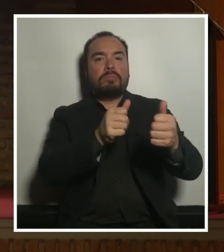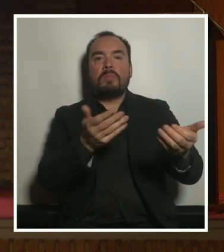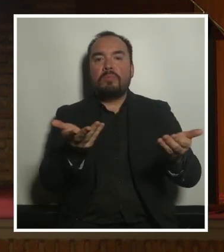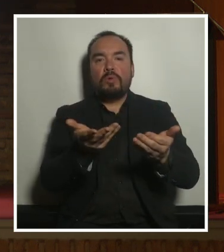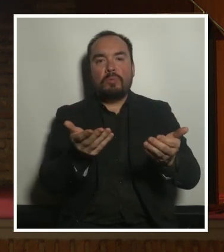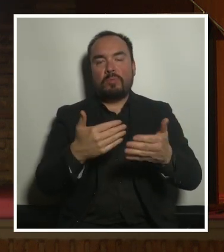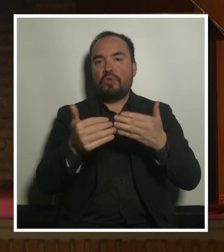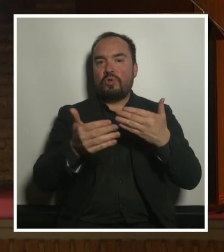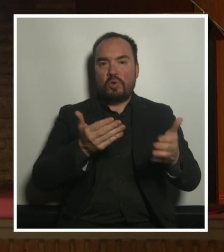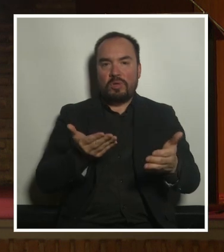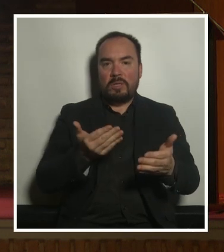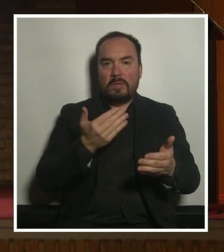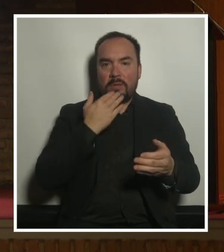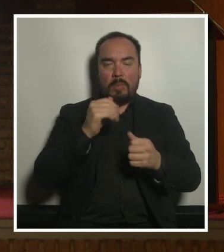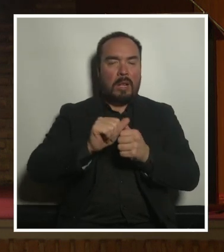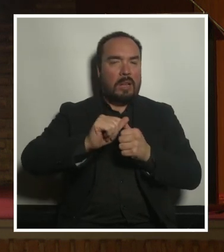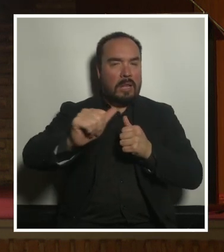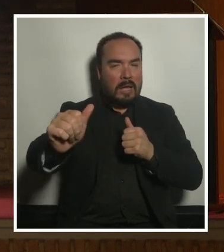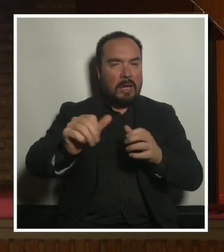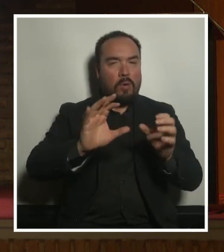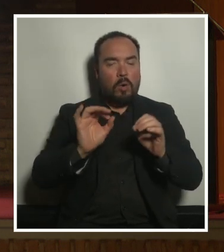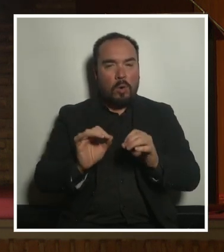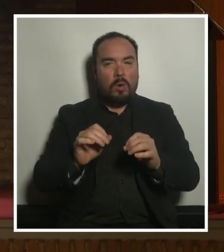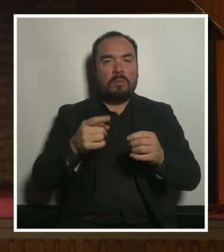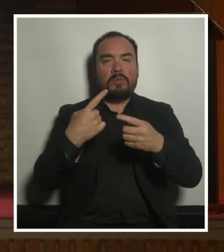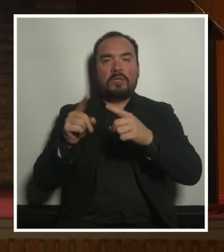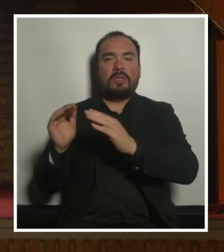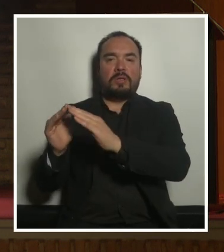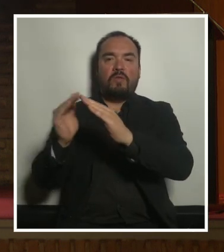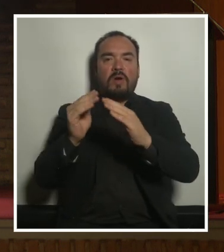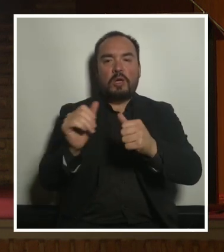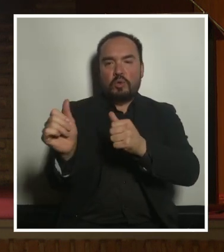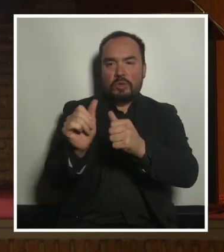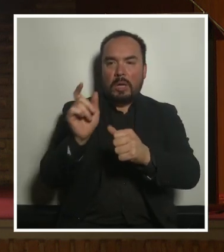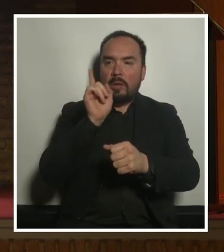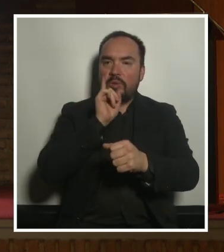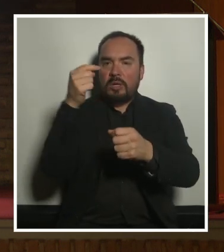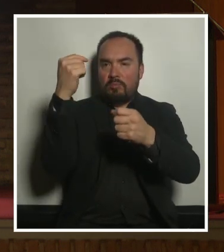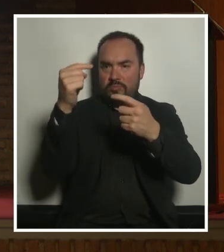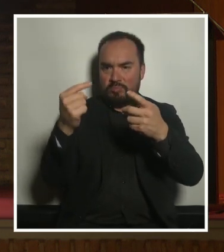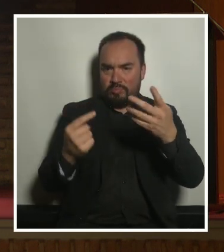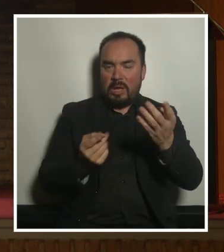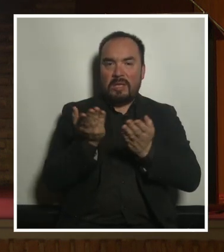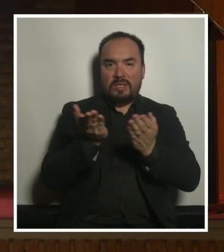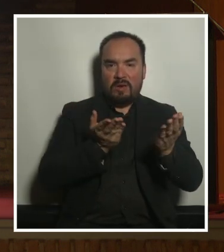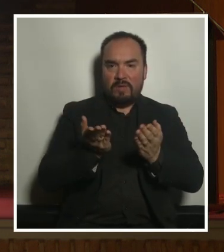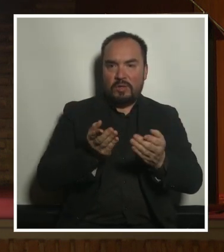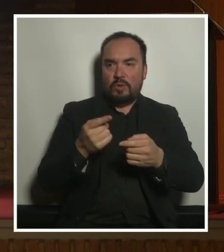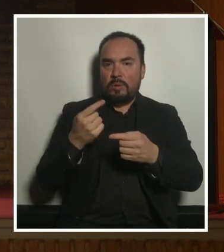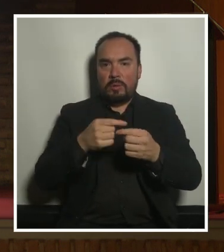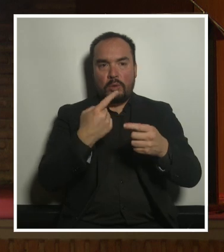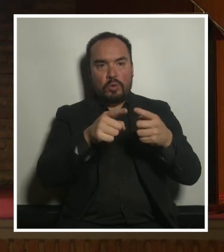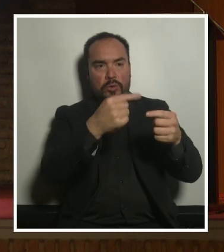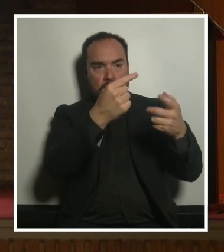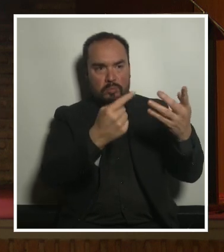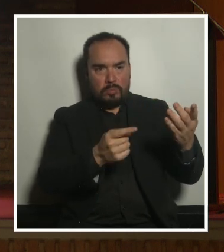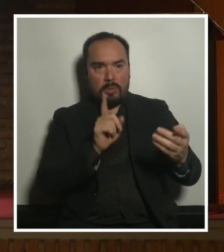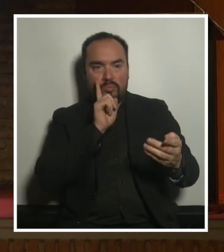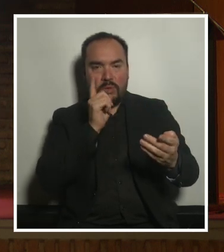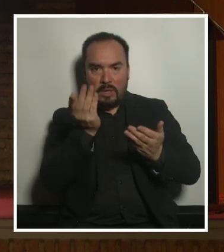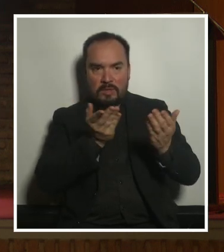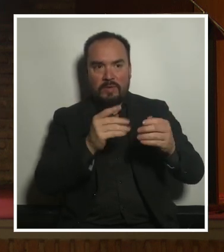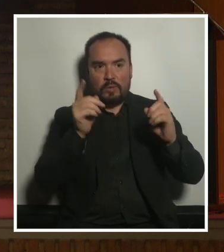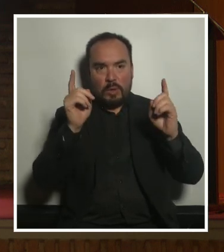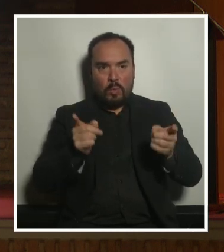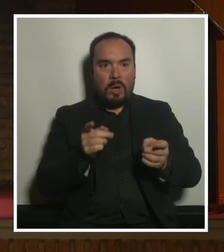territorio si están distribuidos de manera homogénea en los diferentes barrios en las diferentes comunas cuál es el uso y las actividades que se están promoviendo